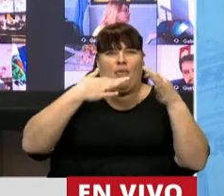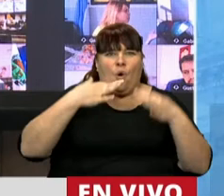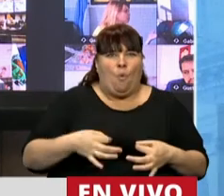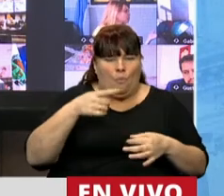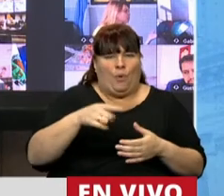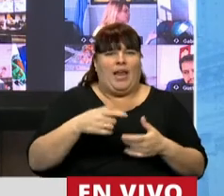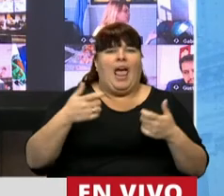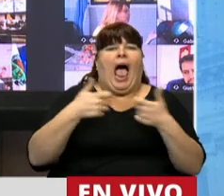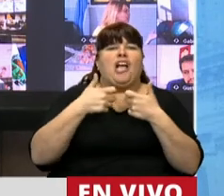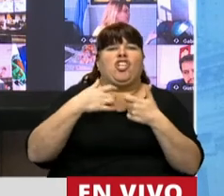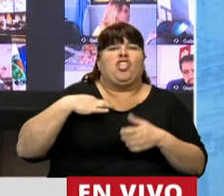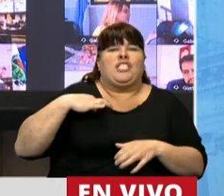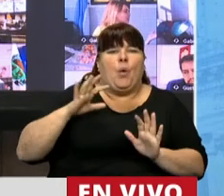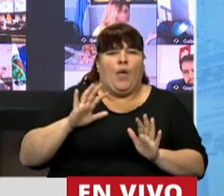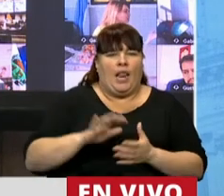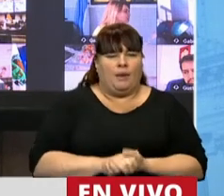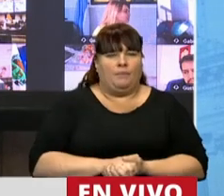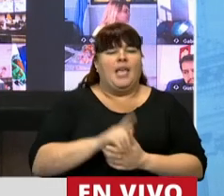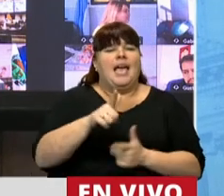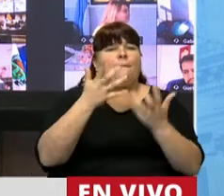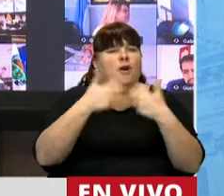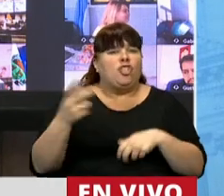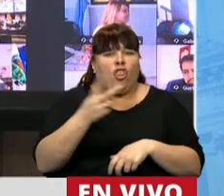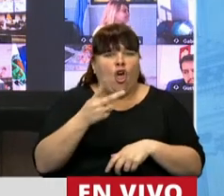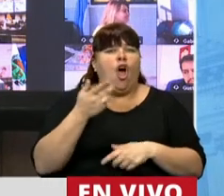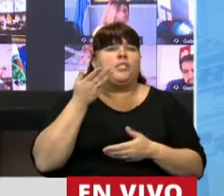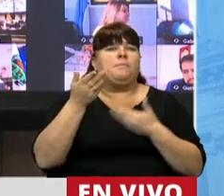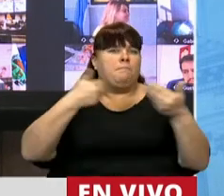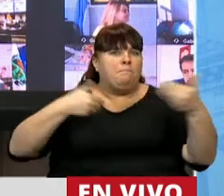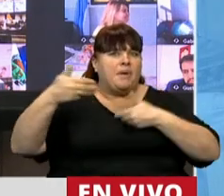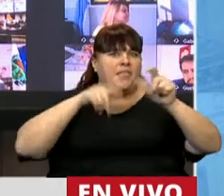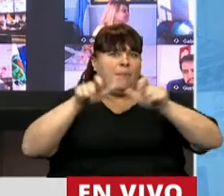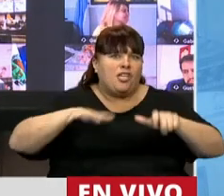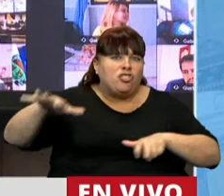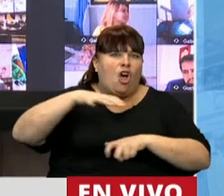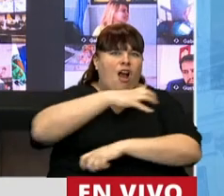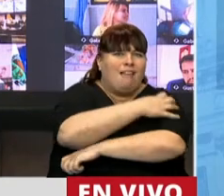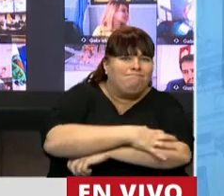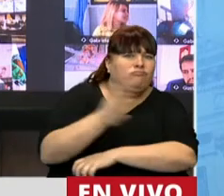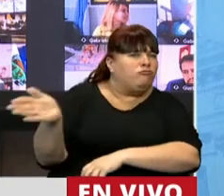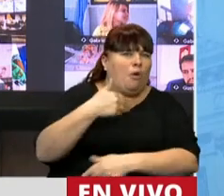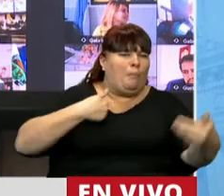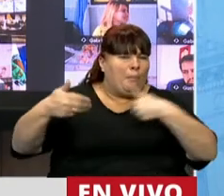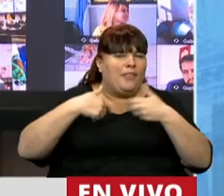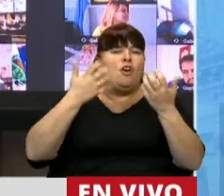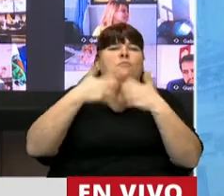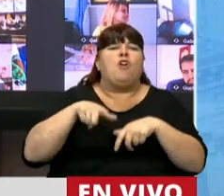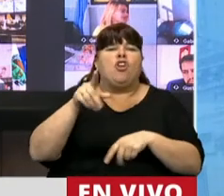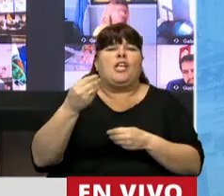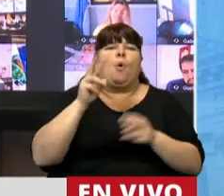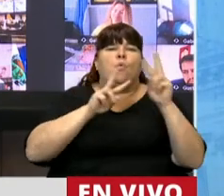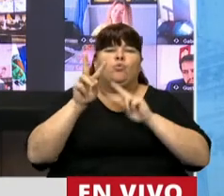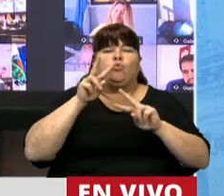una asociación civil. Este un proyecto que responde a una demanda social de sectores más humedables, un proyecto destinado a